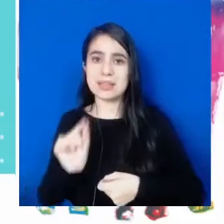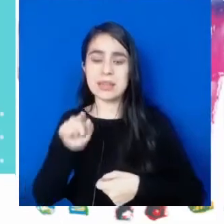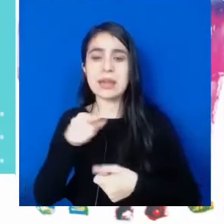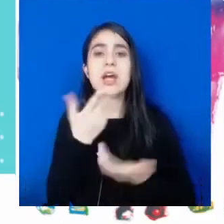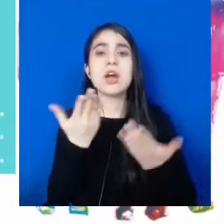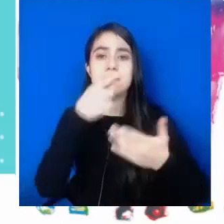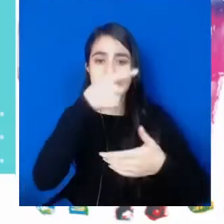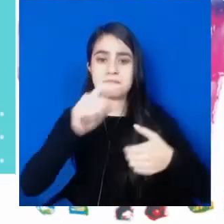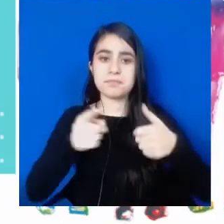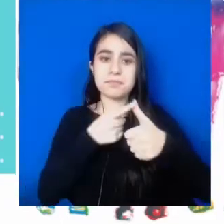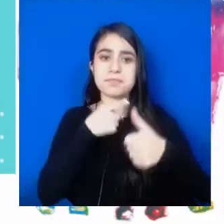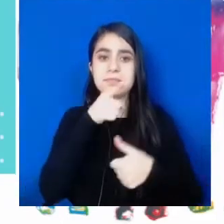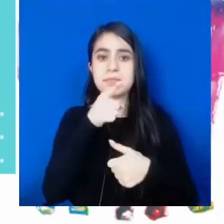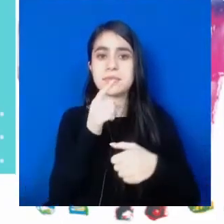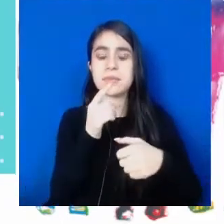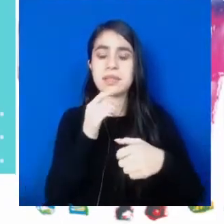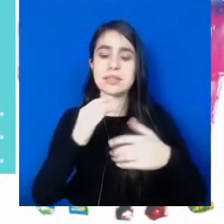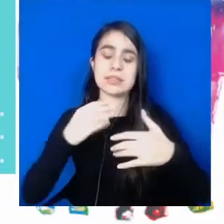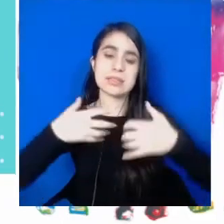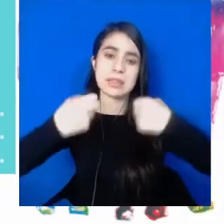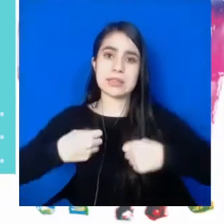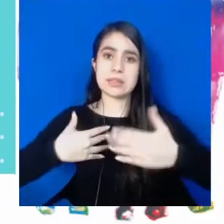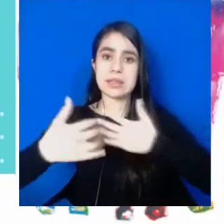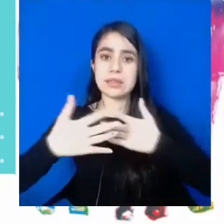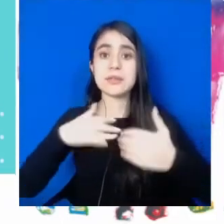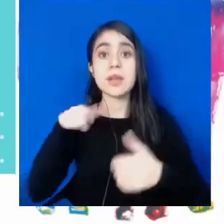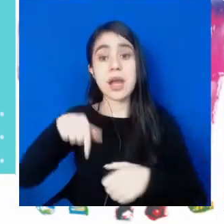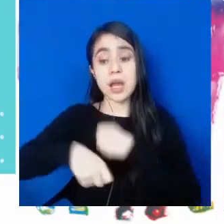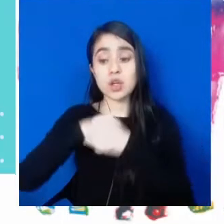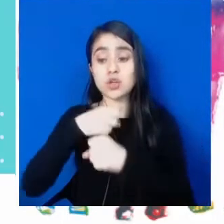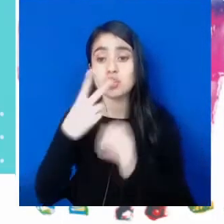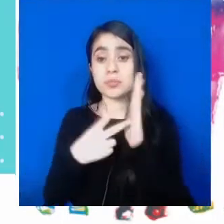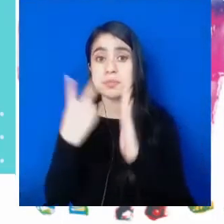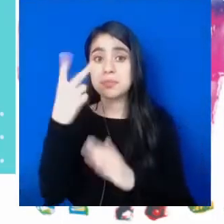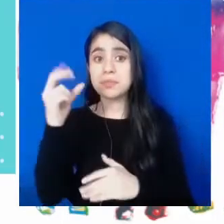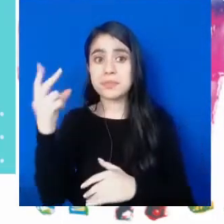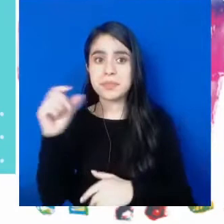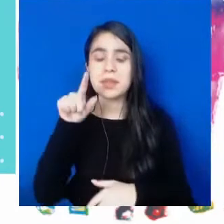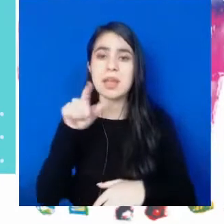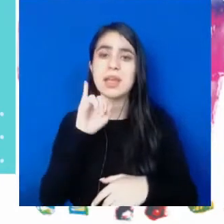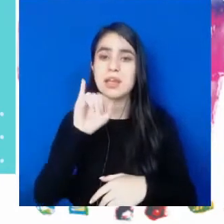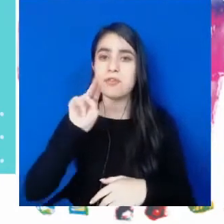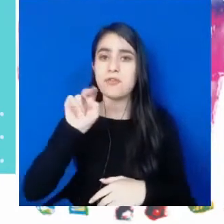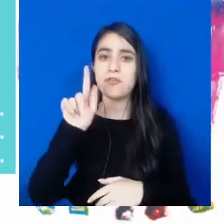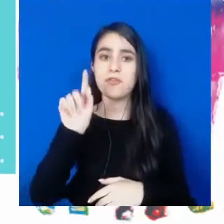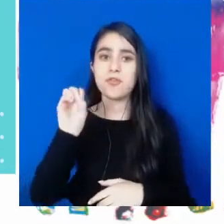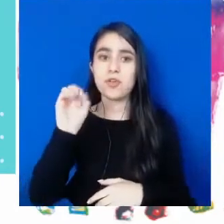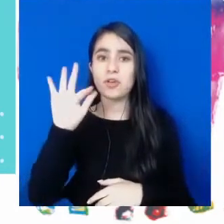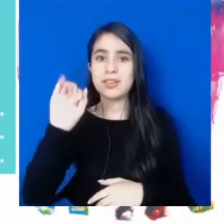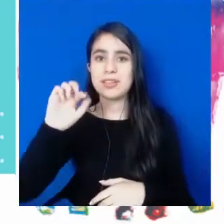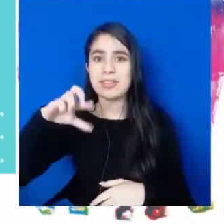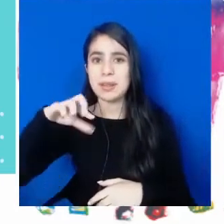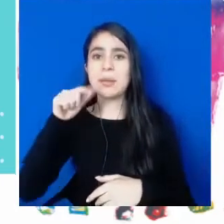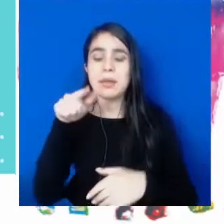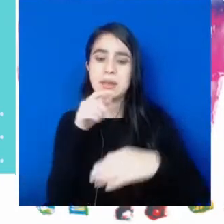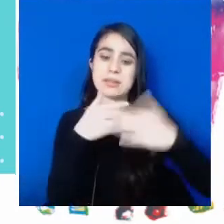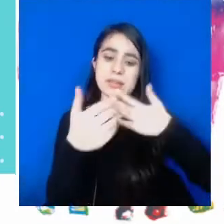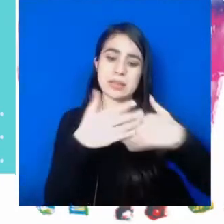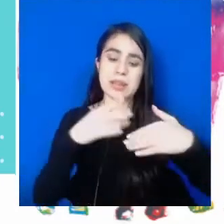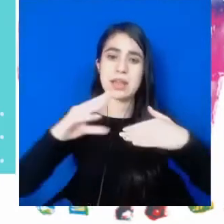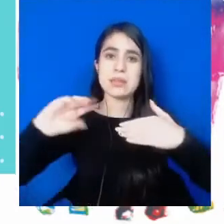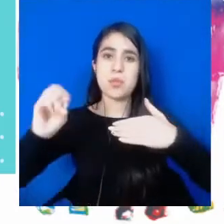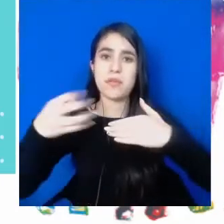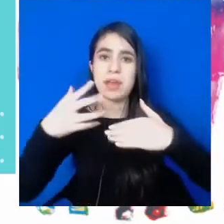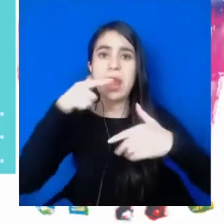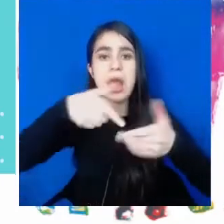El 2020 ha sido para todos y sobre todo para Infotep San Andrés y Providencia, un año de retos inesperados que nos ha llevado a innovar